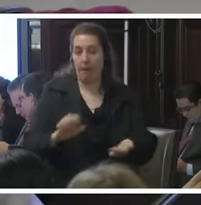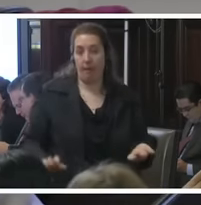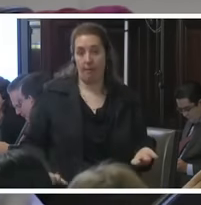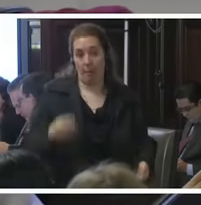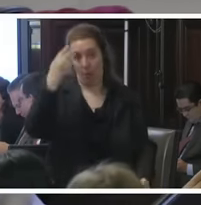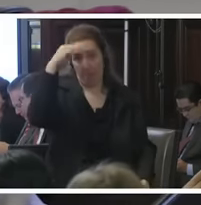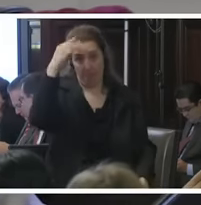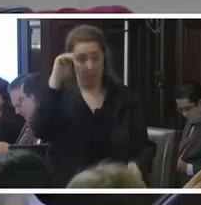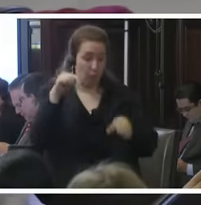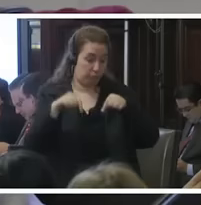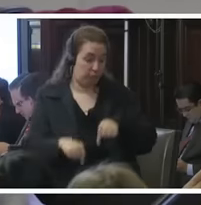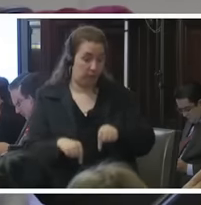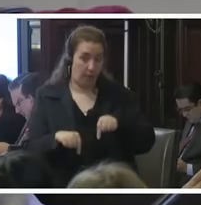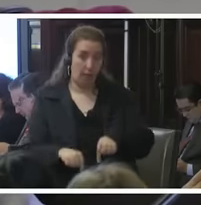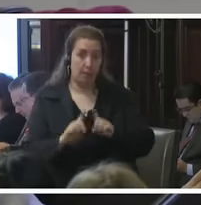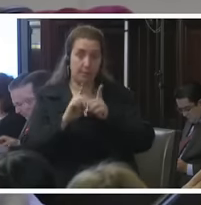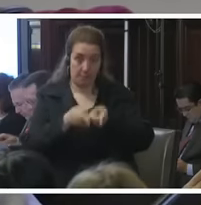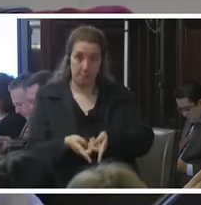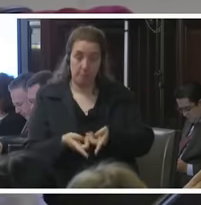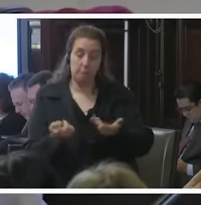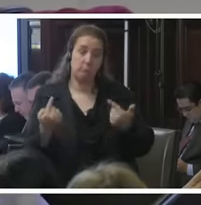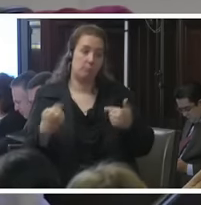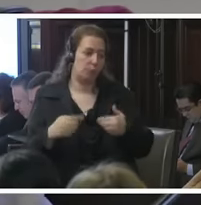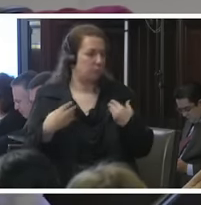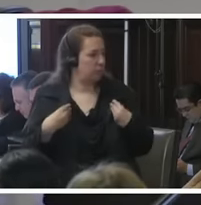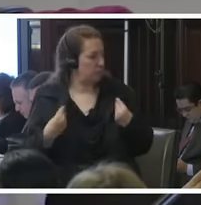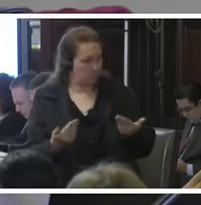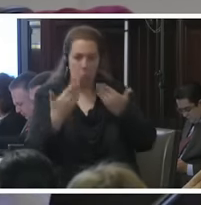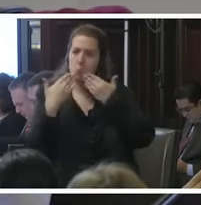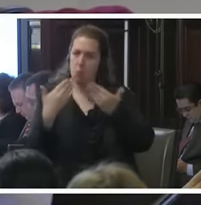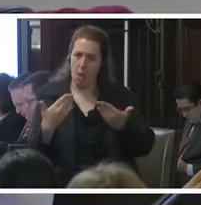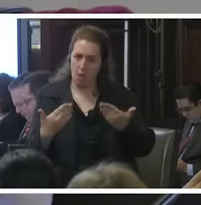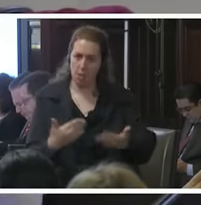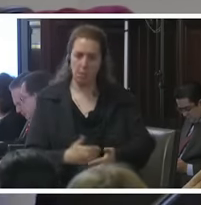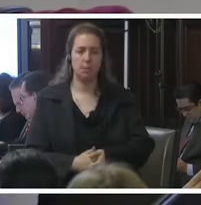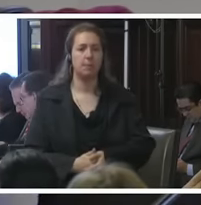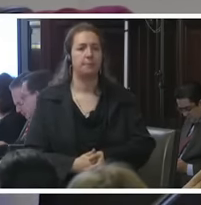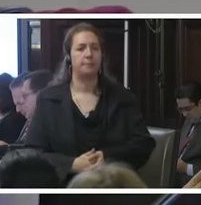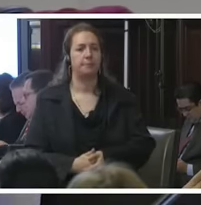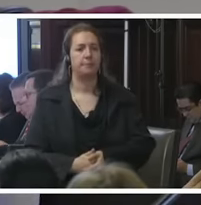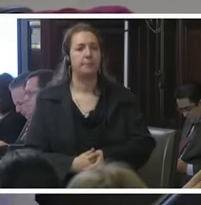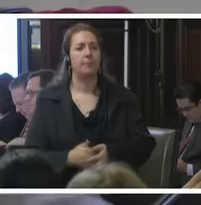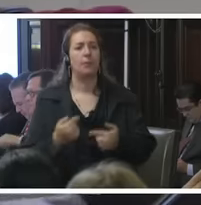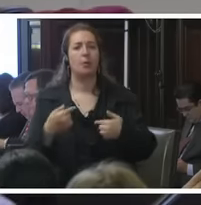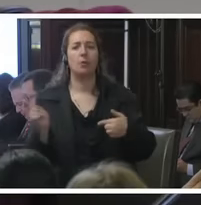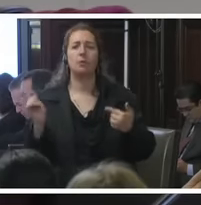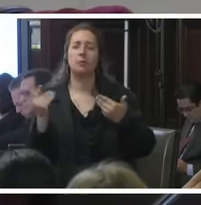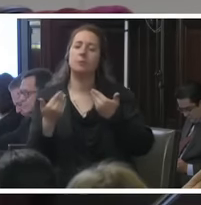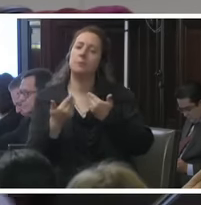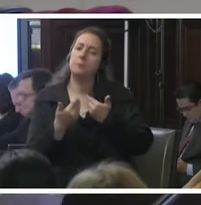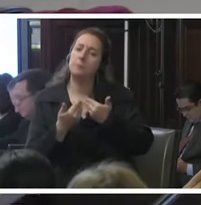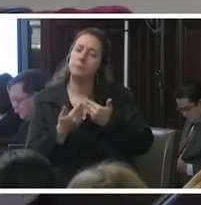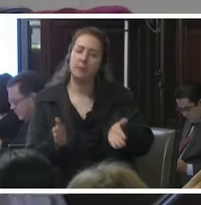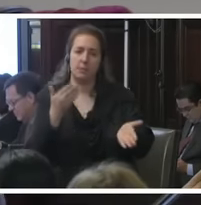que está aquí presente, por lo cual nos sentimos muy agradecidos. Con eso, le damos la